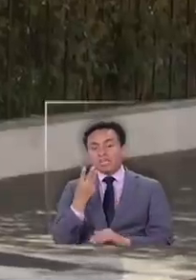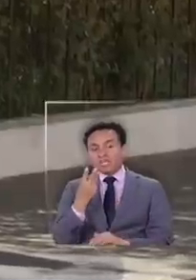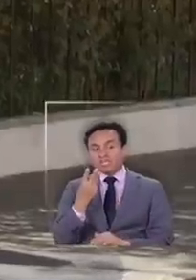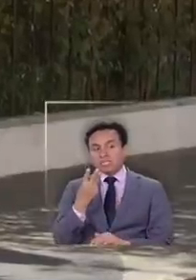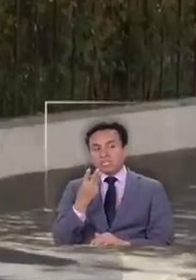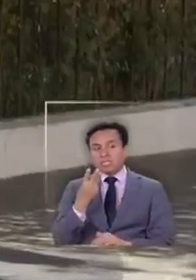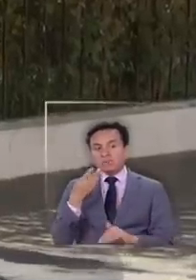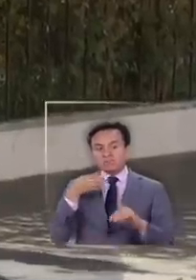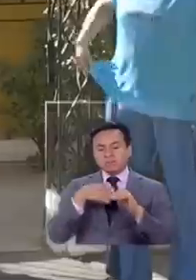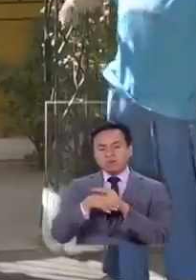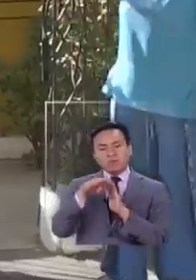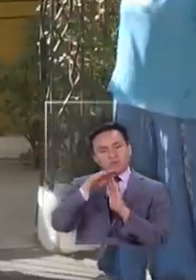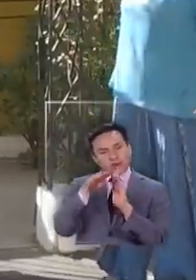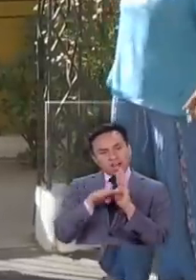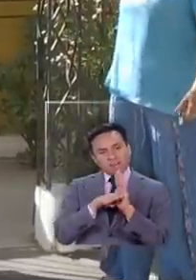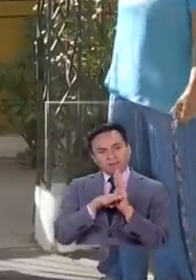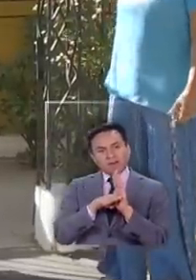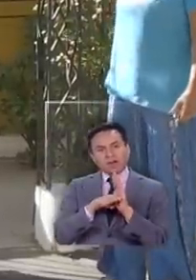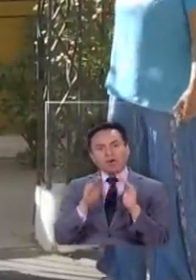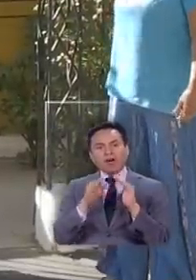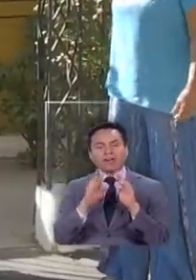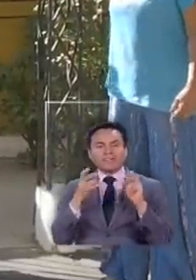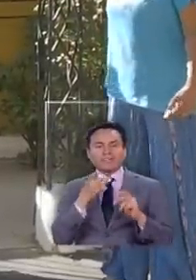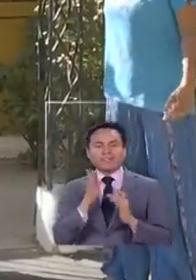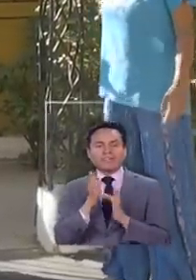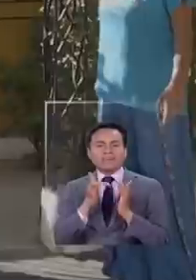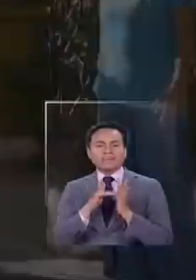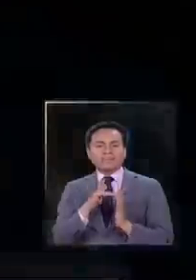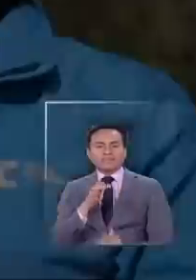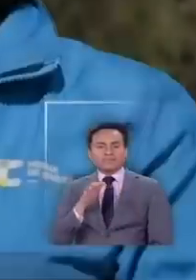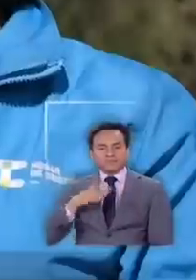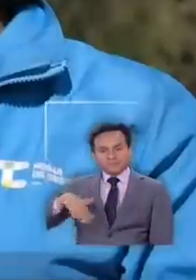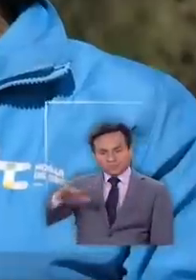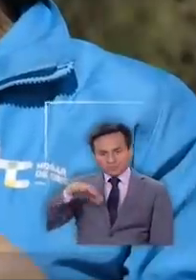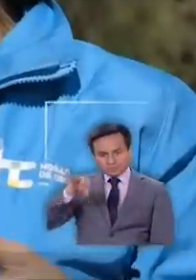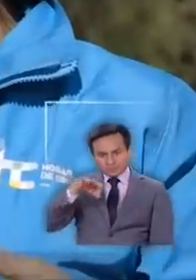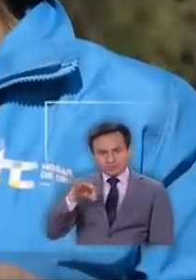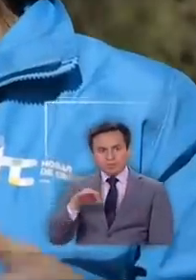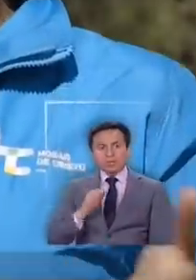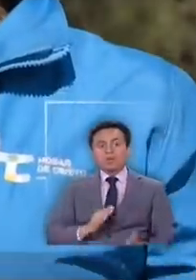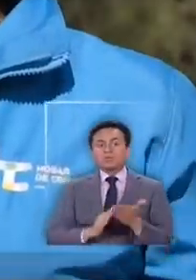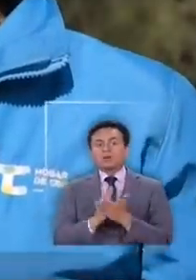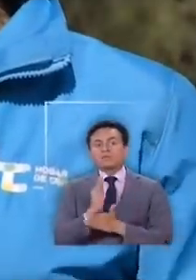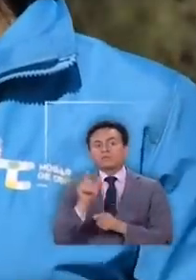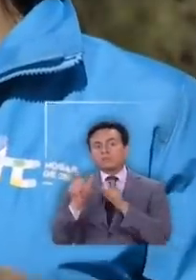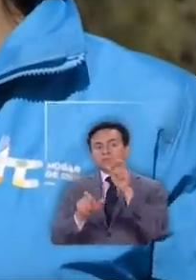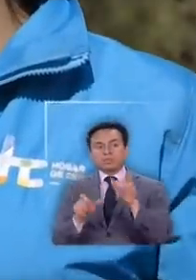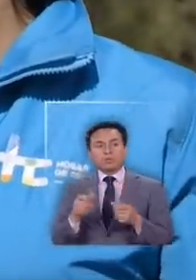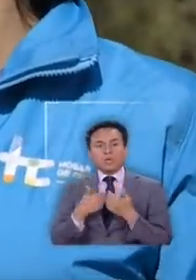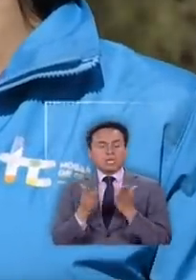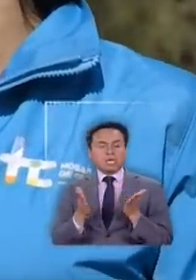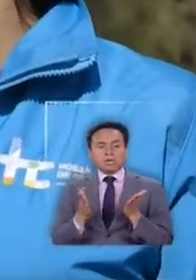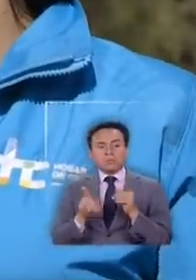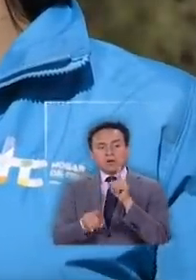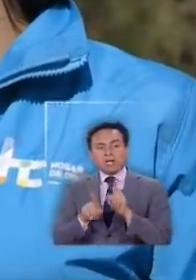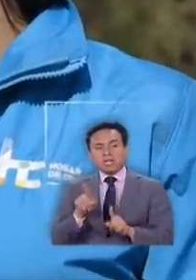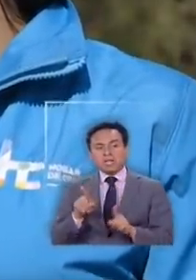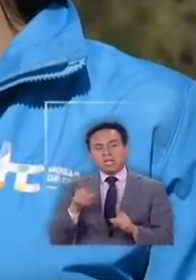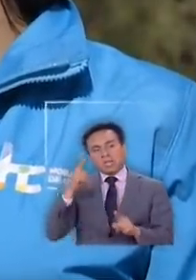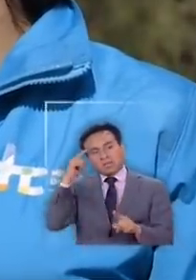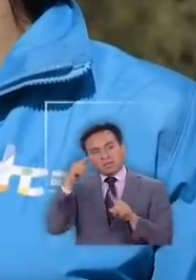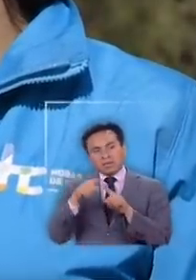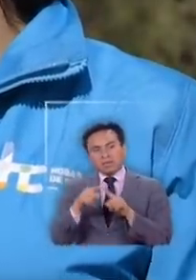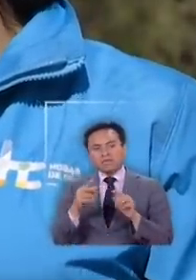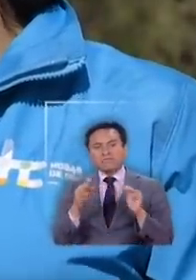entraron al mismo programa del Hogar de Cristo comenzamos como cualquier persona quiere conseguir una